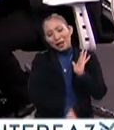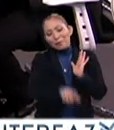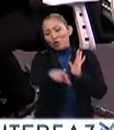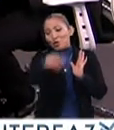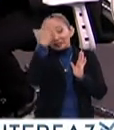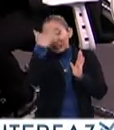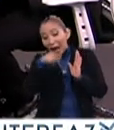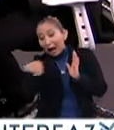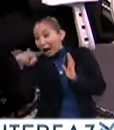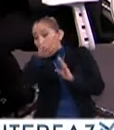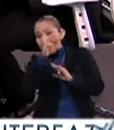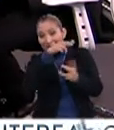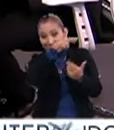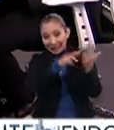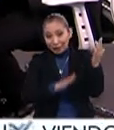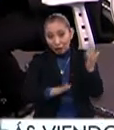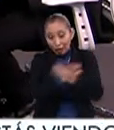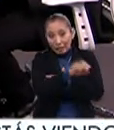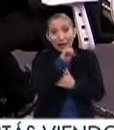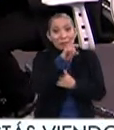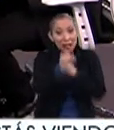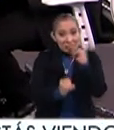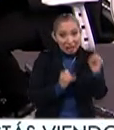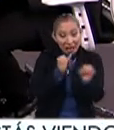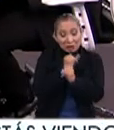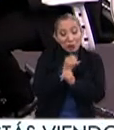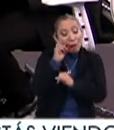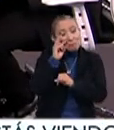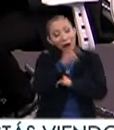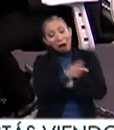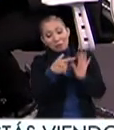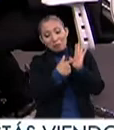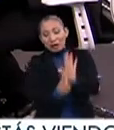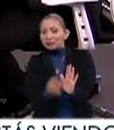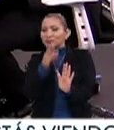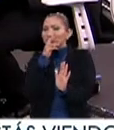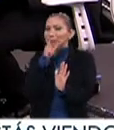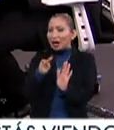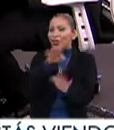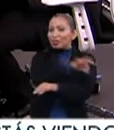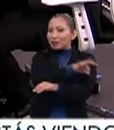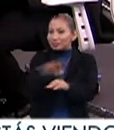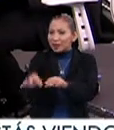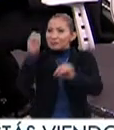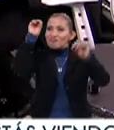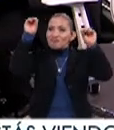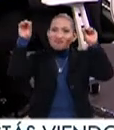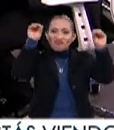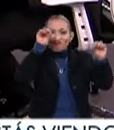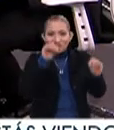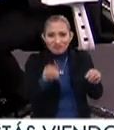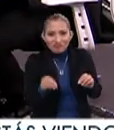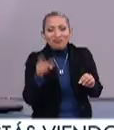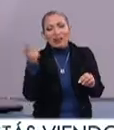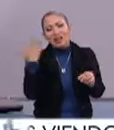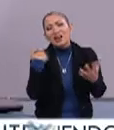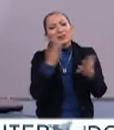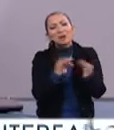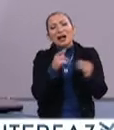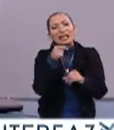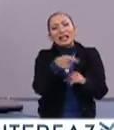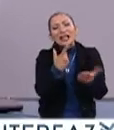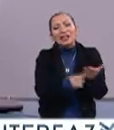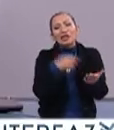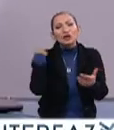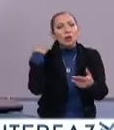a nivel regional e incluso internacional que muestra lo mejor del diseño y bueno, cuéntenos qué va a